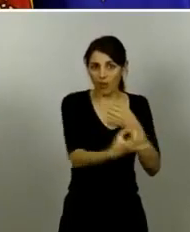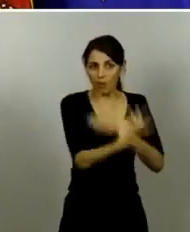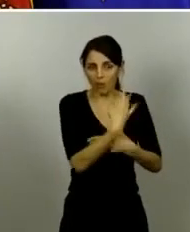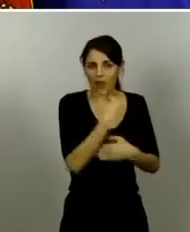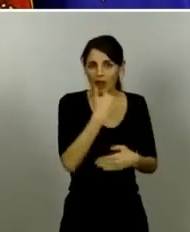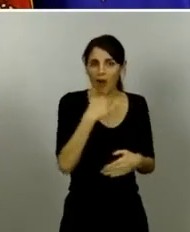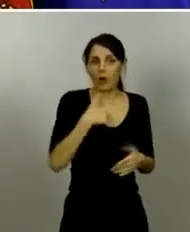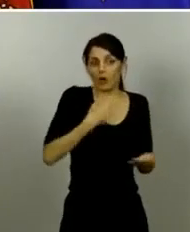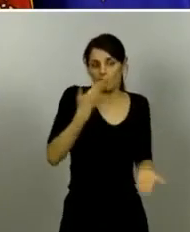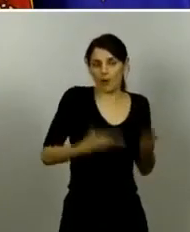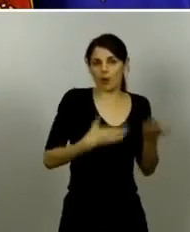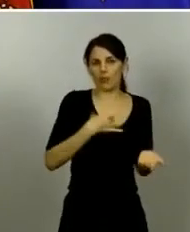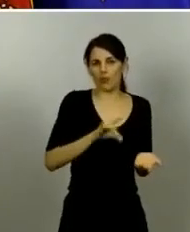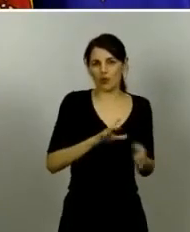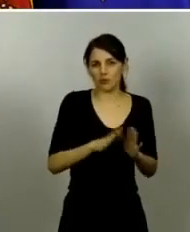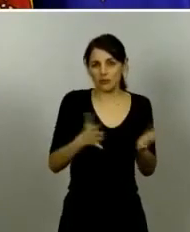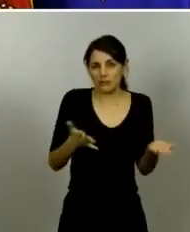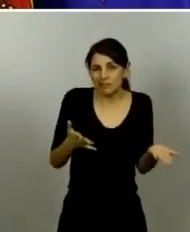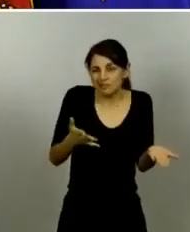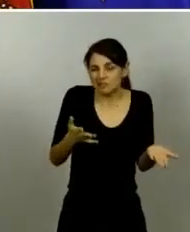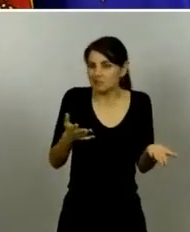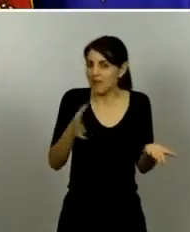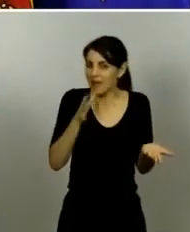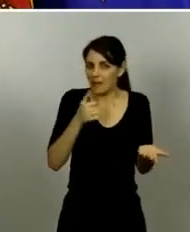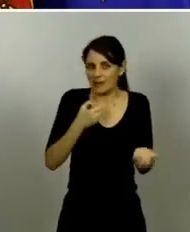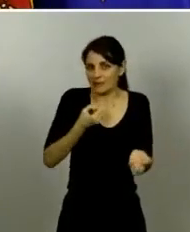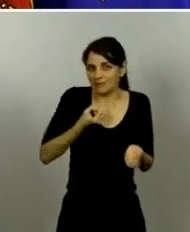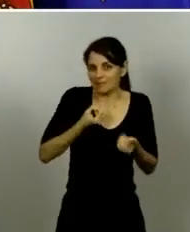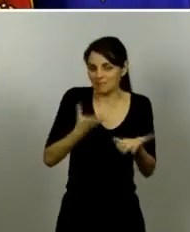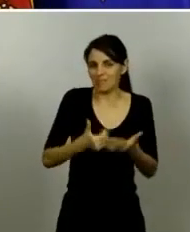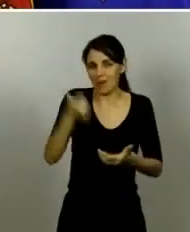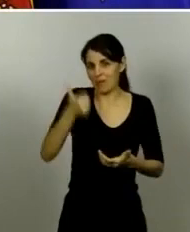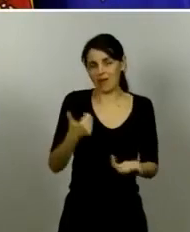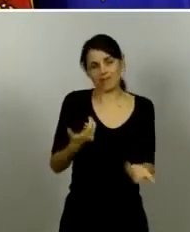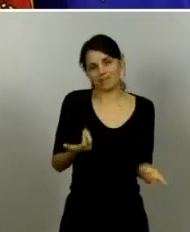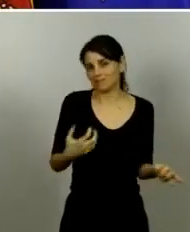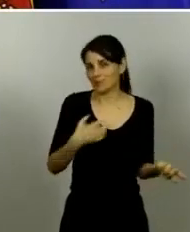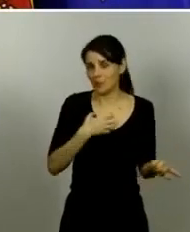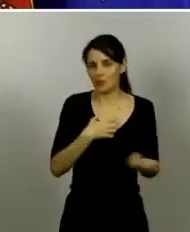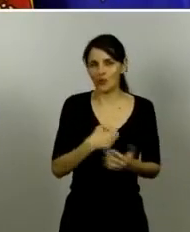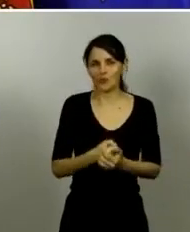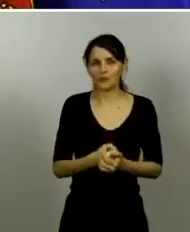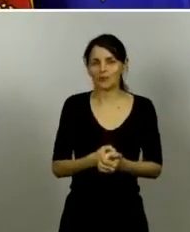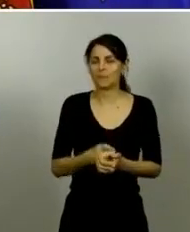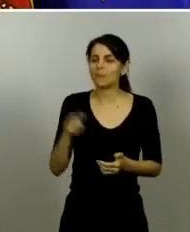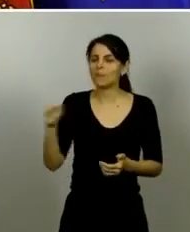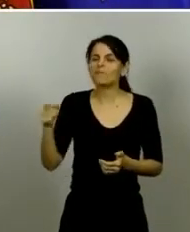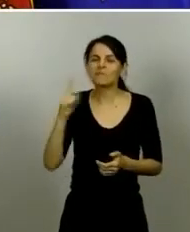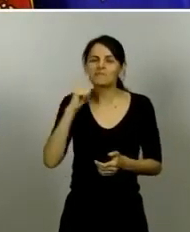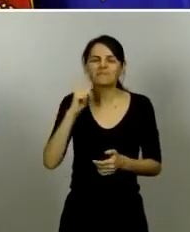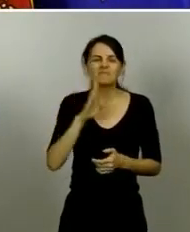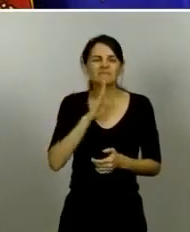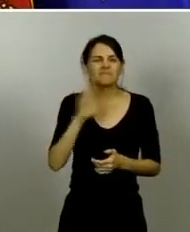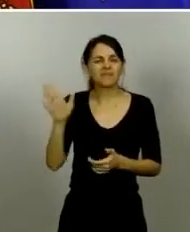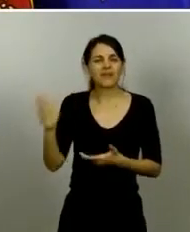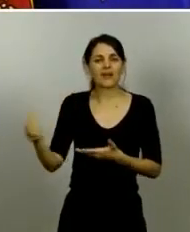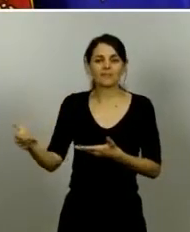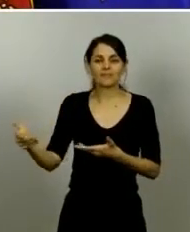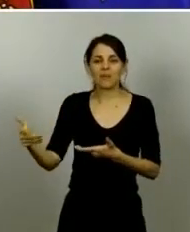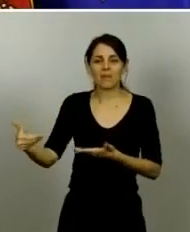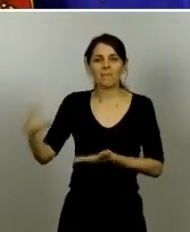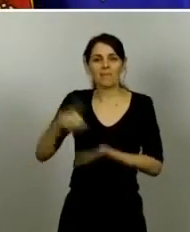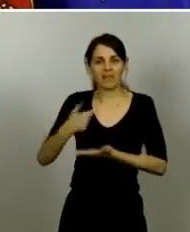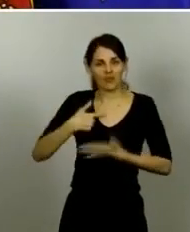decir muy poco en cuanto a estas solicitudes que dice de dimisión o no siento decir que no